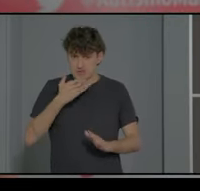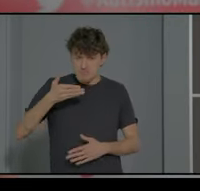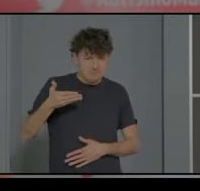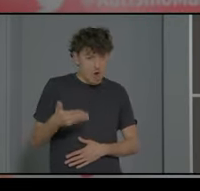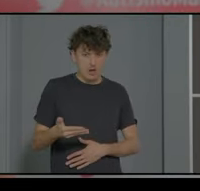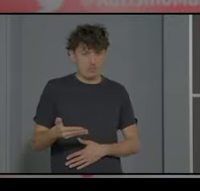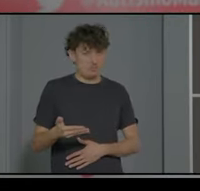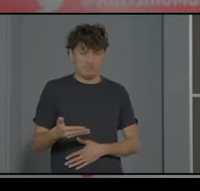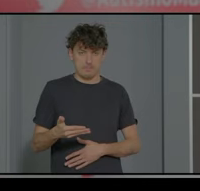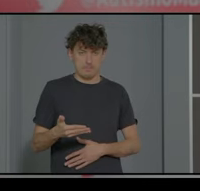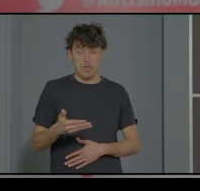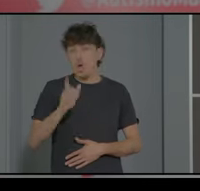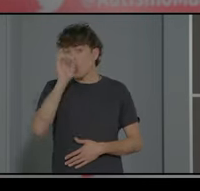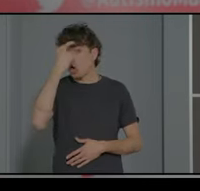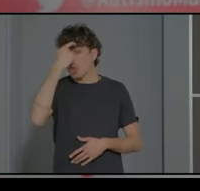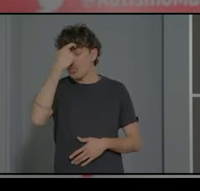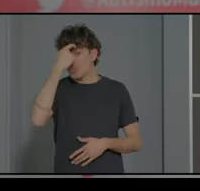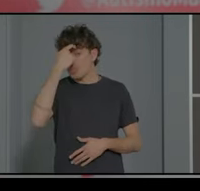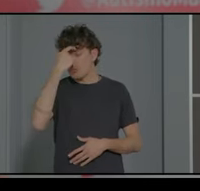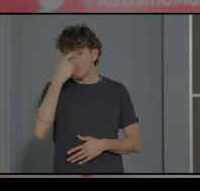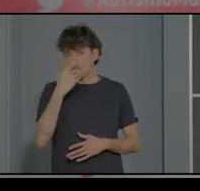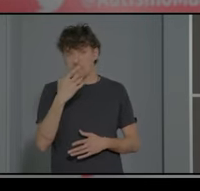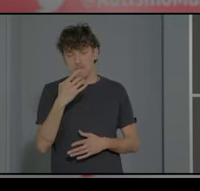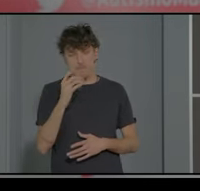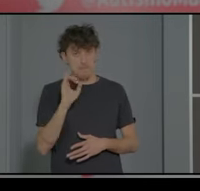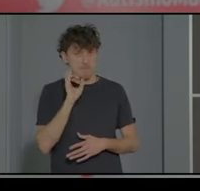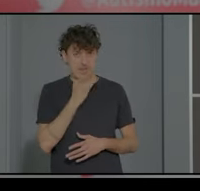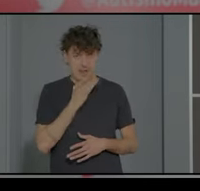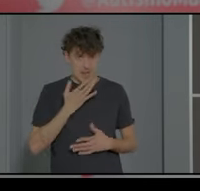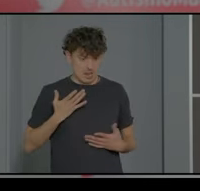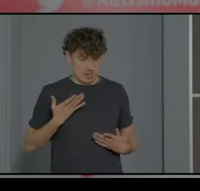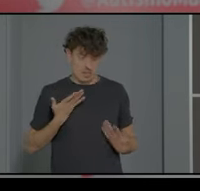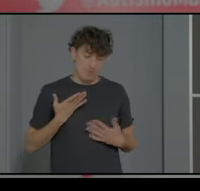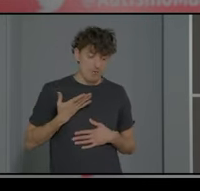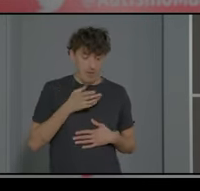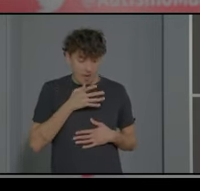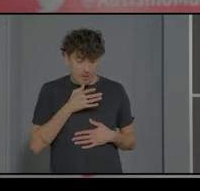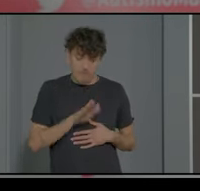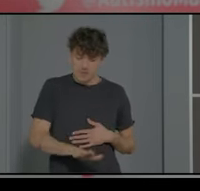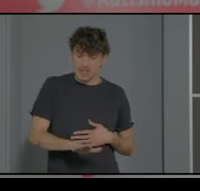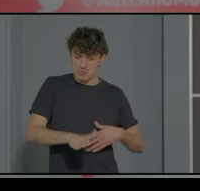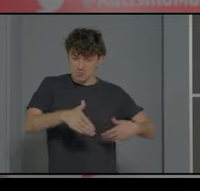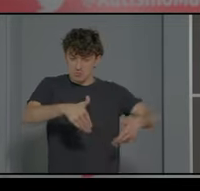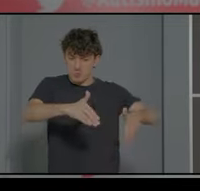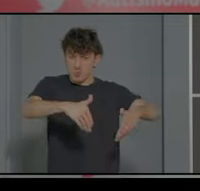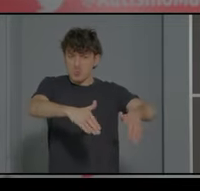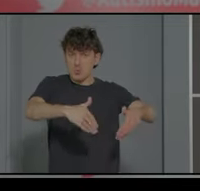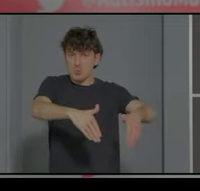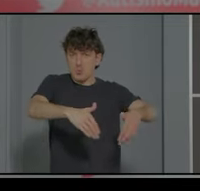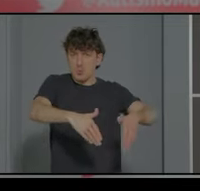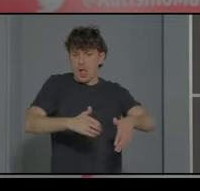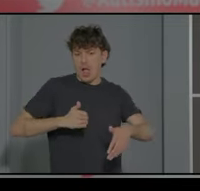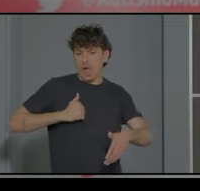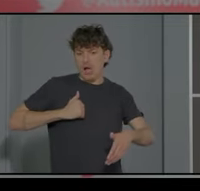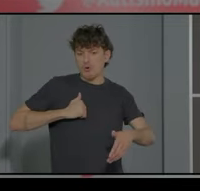concepto erróneo de, bueno, ahora mientras sea pequeñito, déjale que se